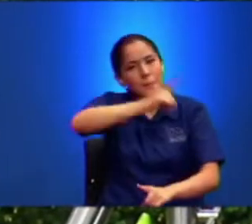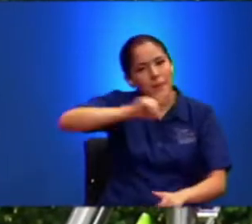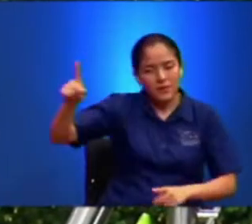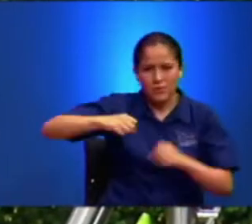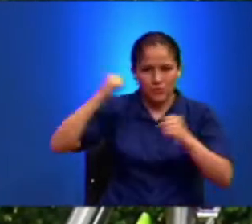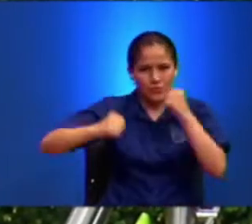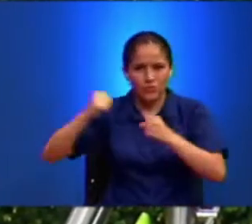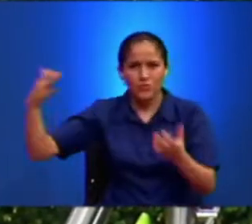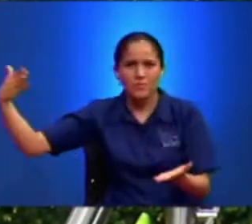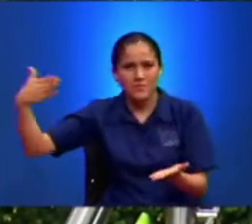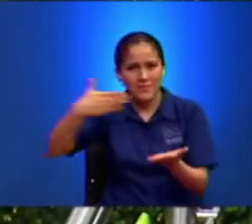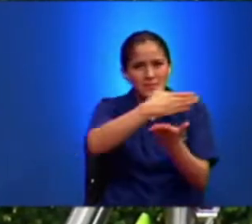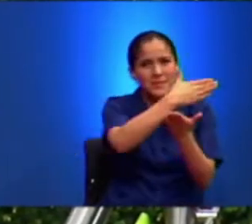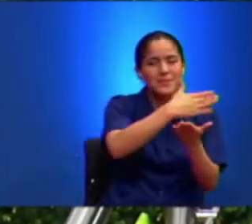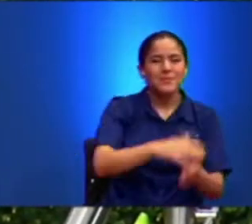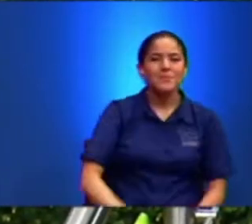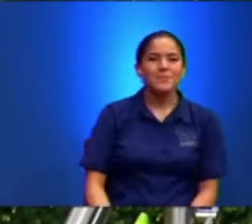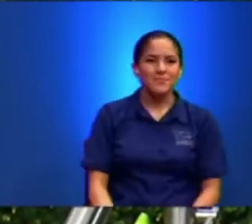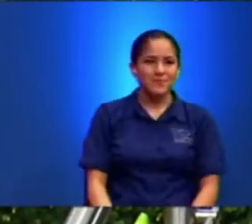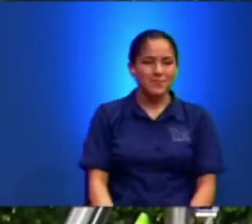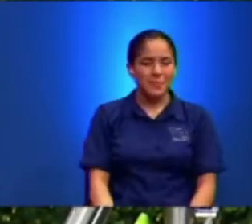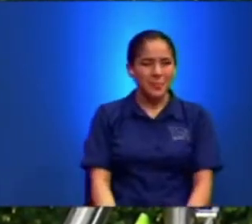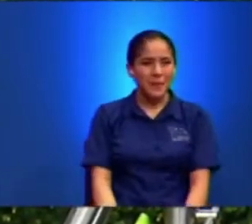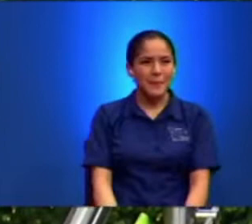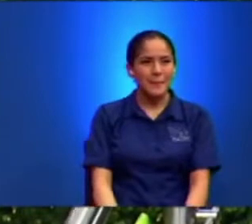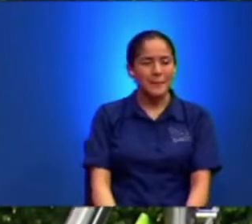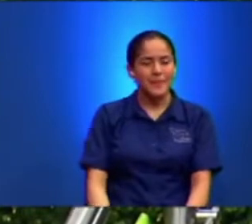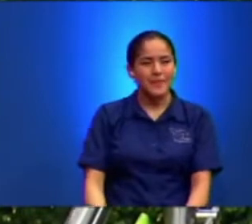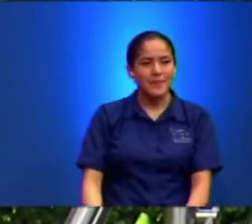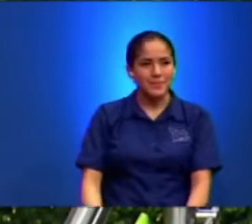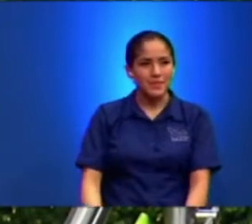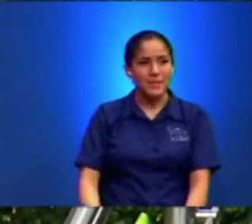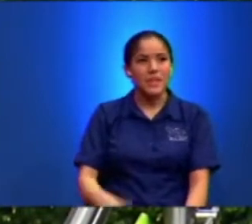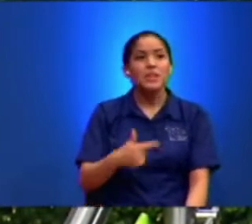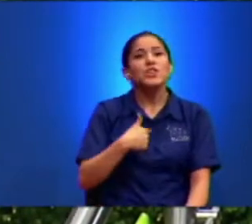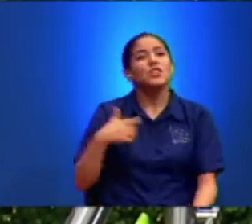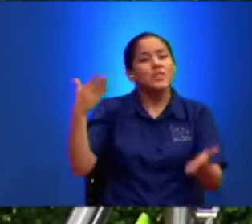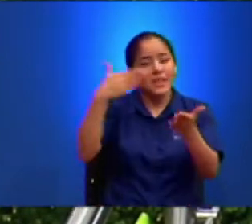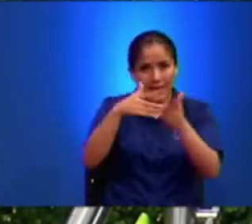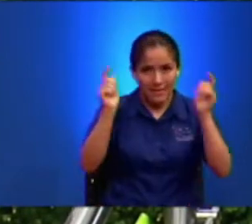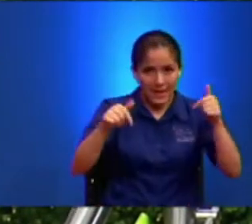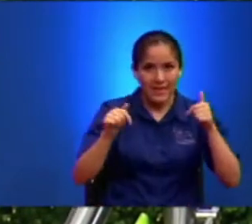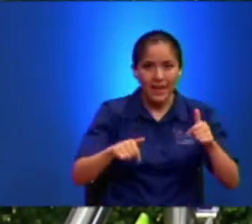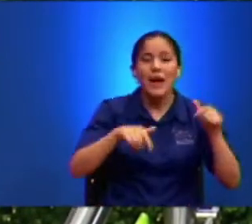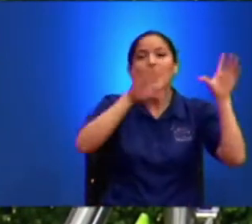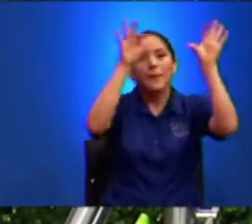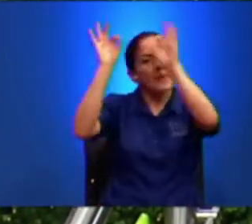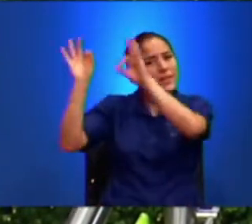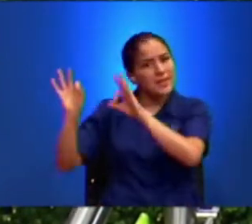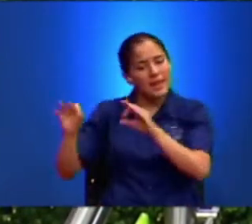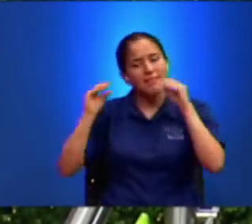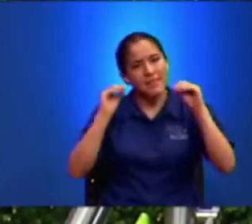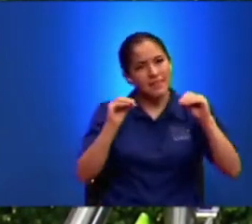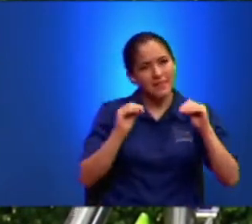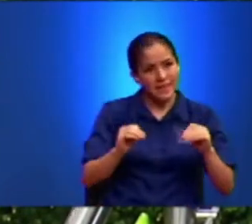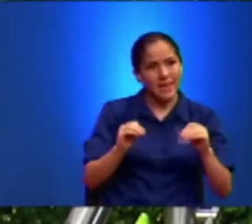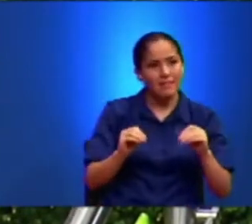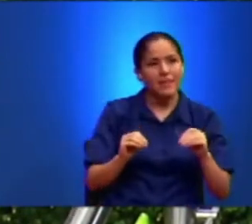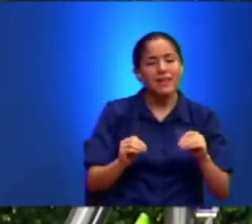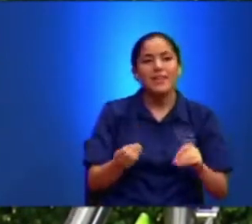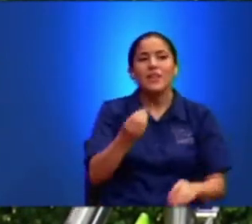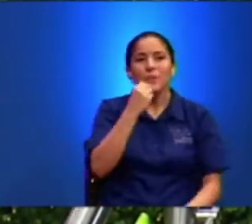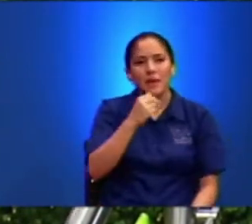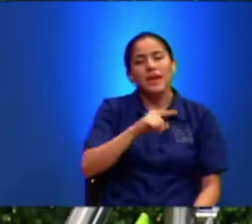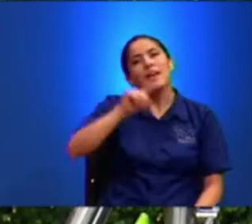Hermano Puro Fitipaldi Y Llegaba Acá Predicaba Enseñaba Y tomaba Santa Cena Con Los Hermanos Con Mis Pastores